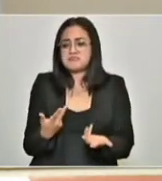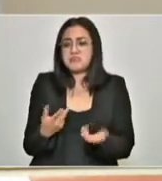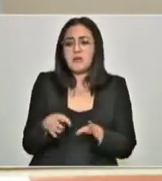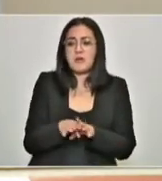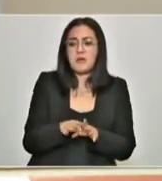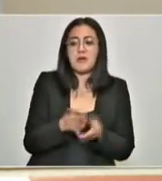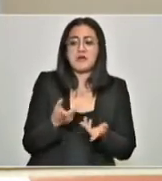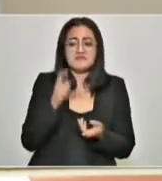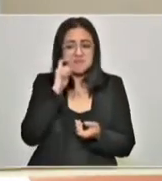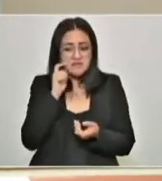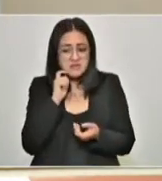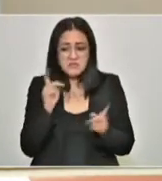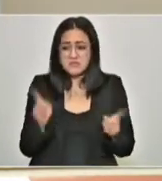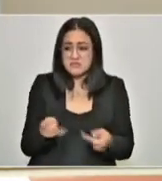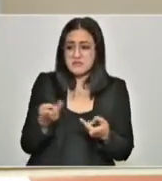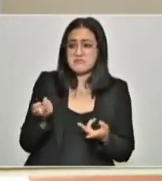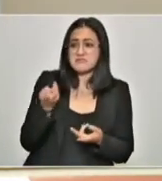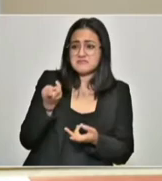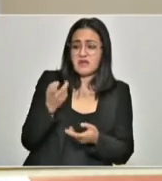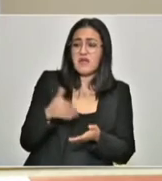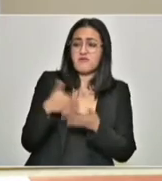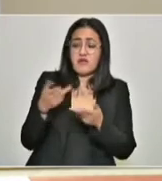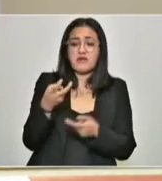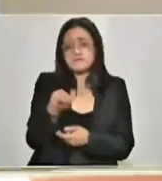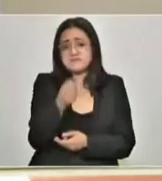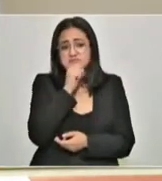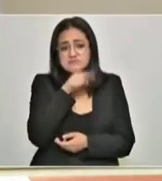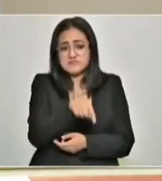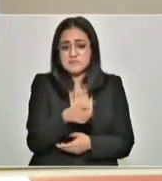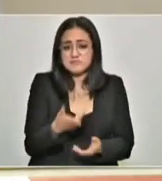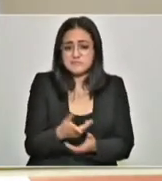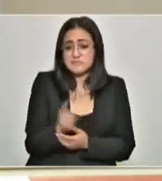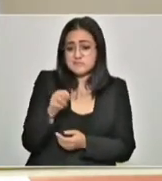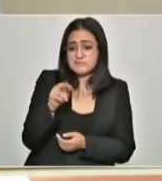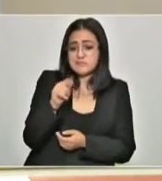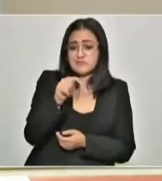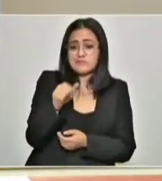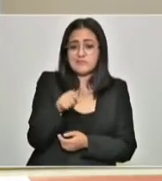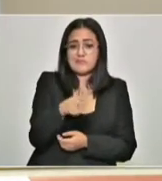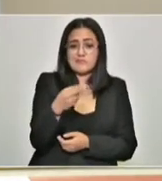Eso se trata, ¿eh? Eso se trata de personas.